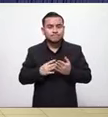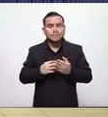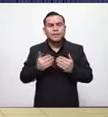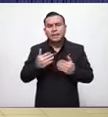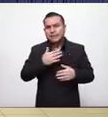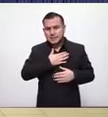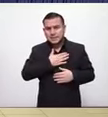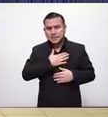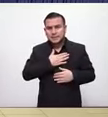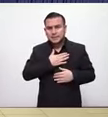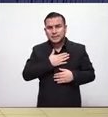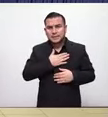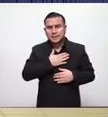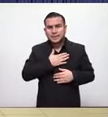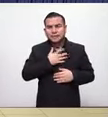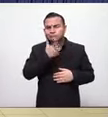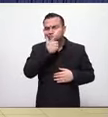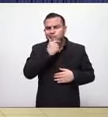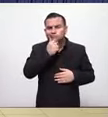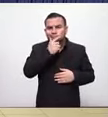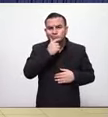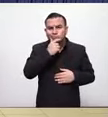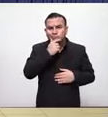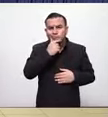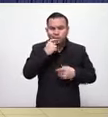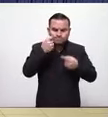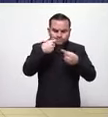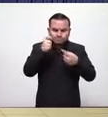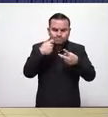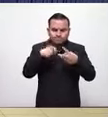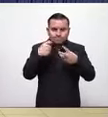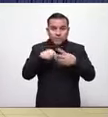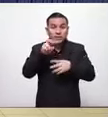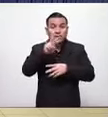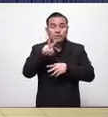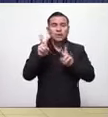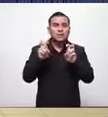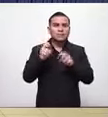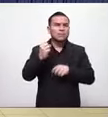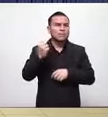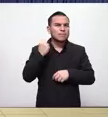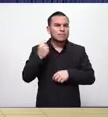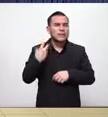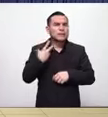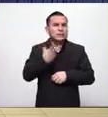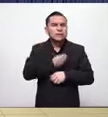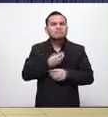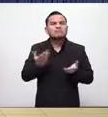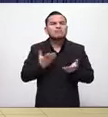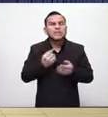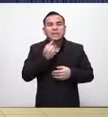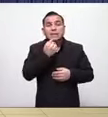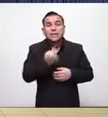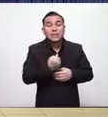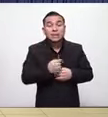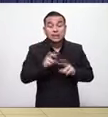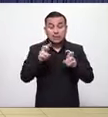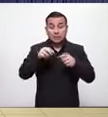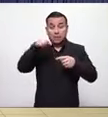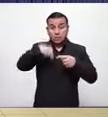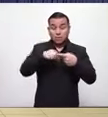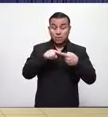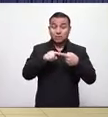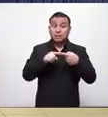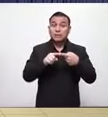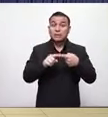alguna duda observación sobre los dos temas centrales de los cuales nos tiene en esta coyuntura